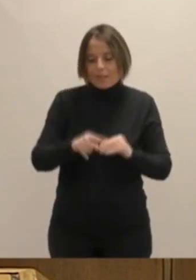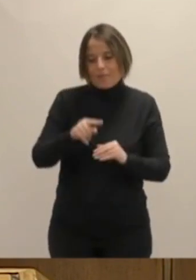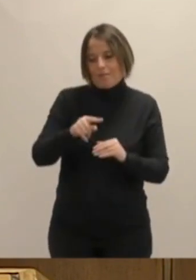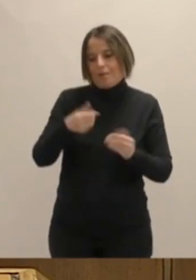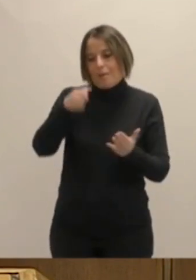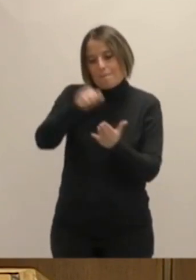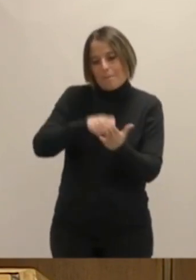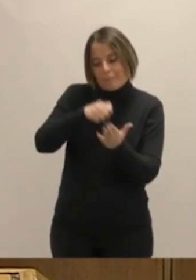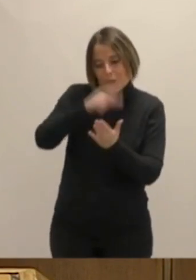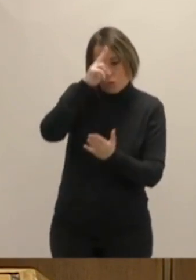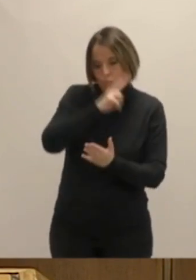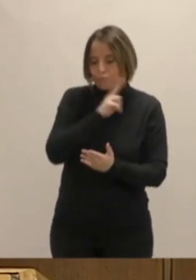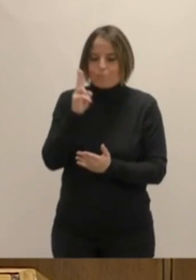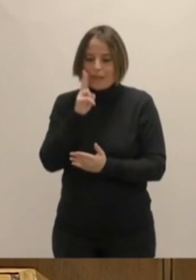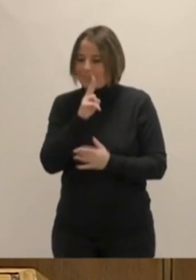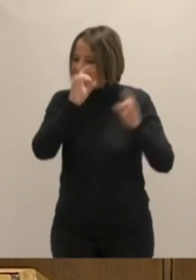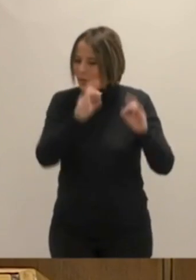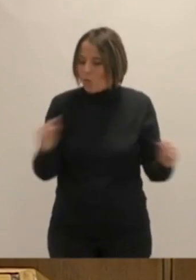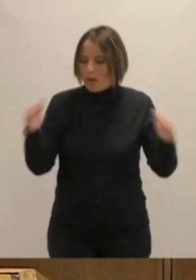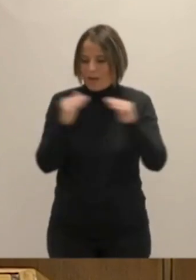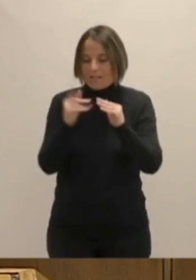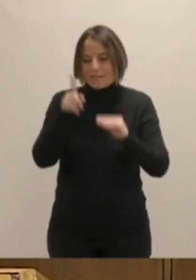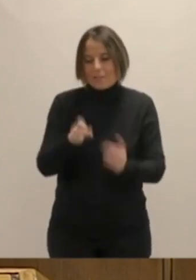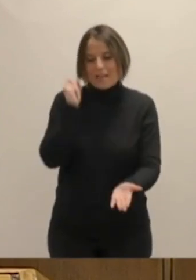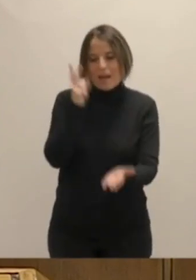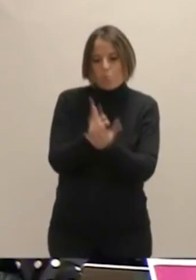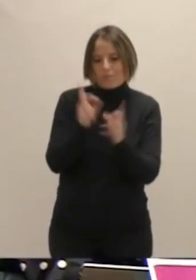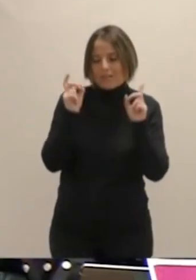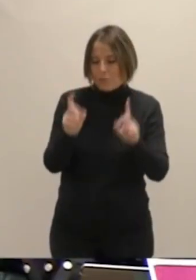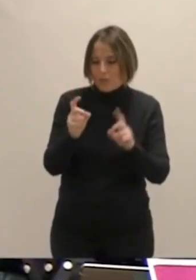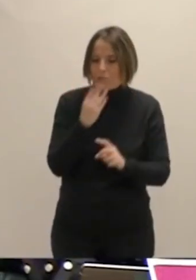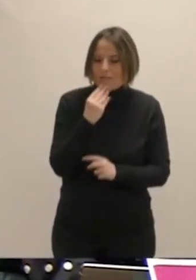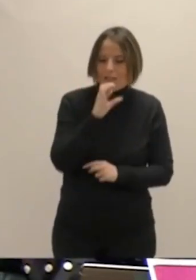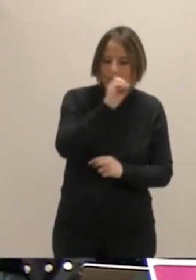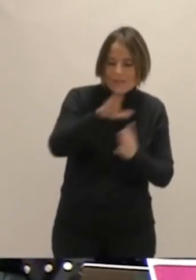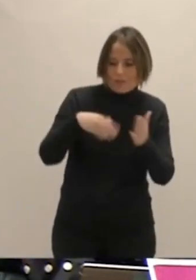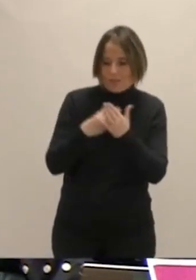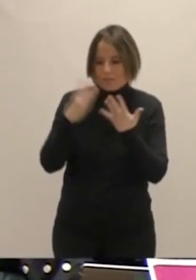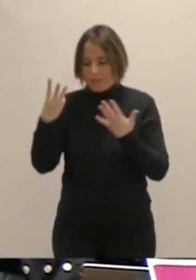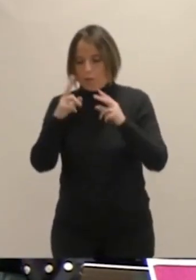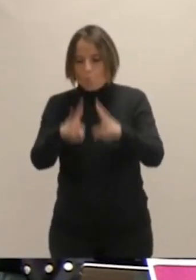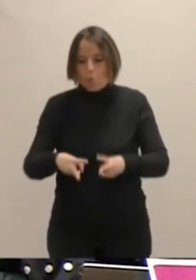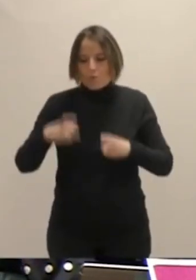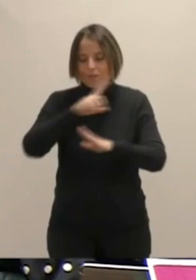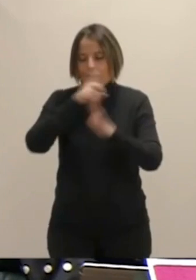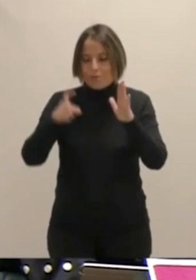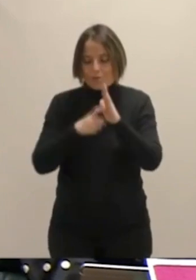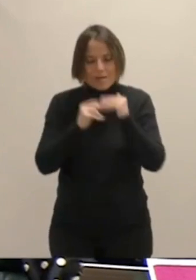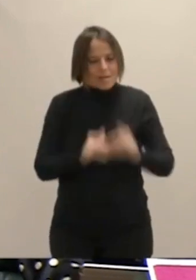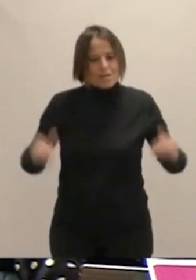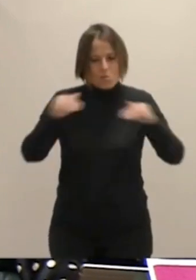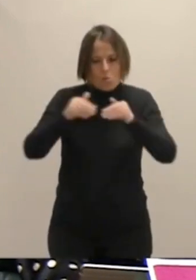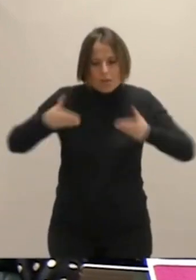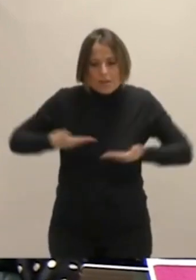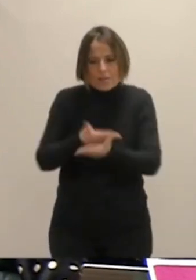intransferibles, apuesta por garantizar la educación 0-3 años, modificación de la ley para la igualdad que plantea un enfoque más amplio del